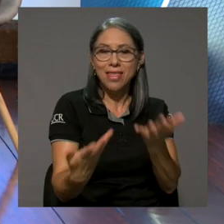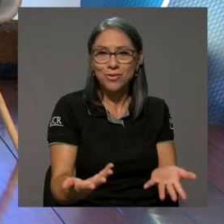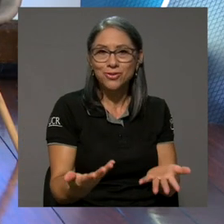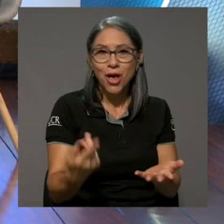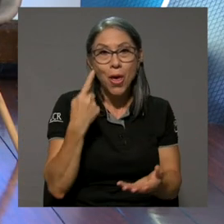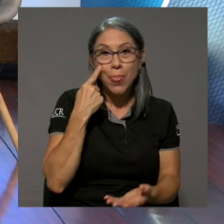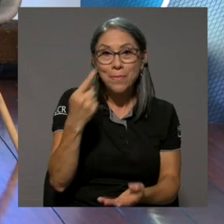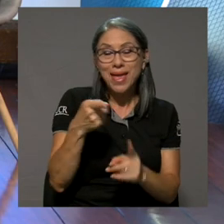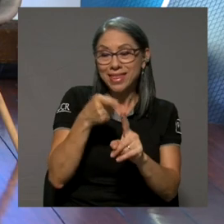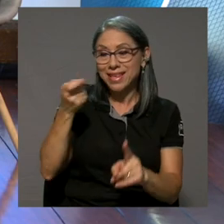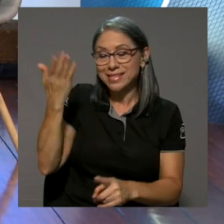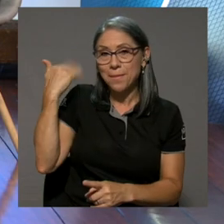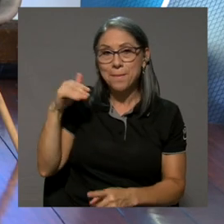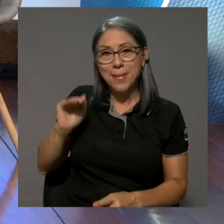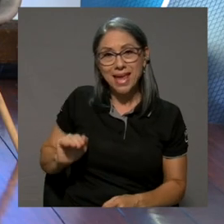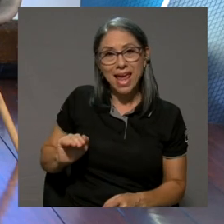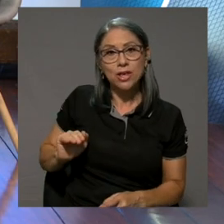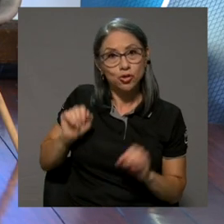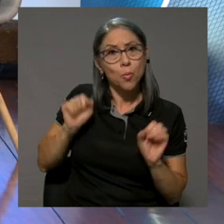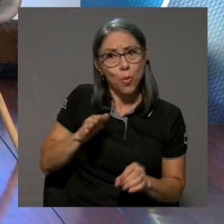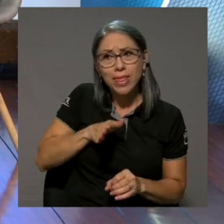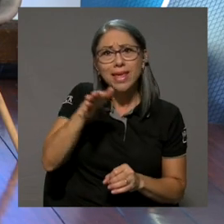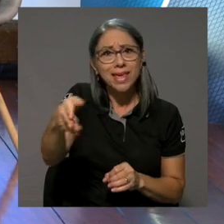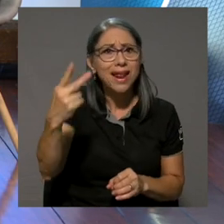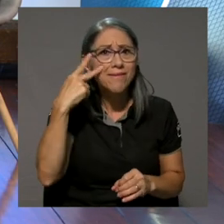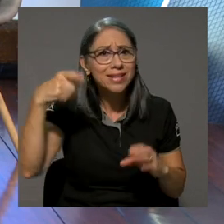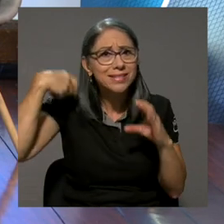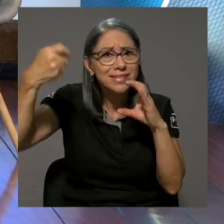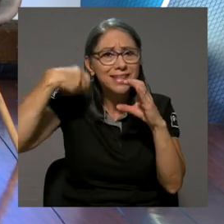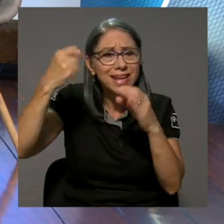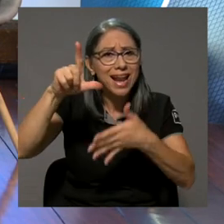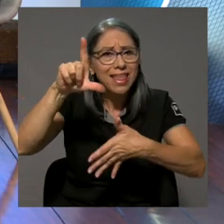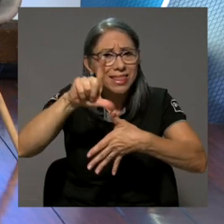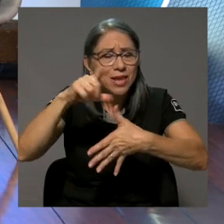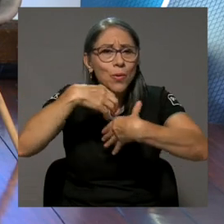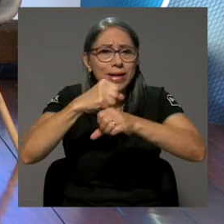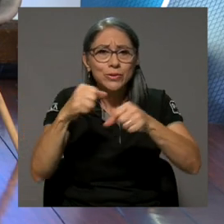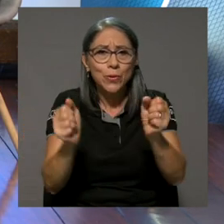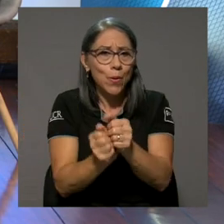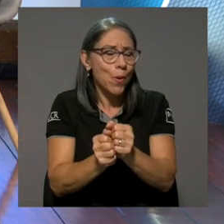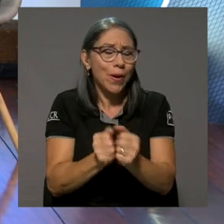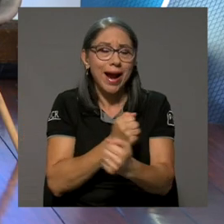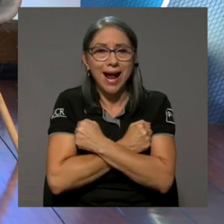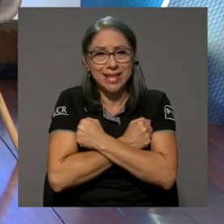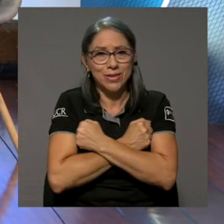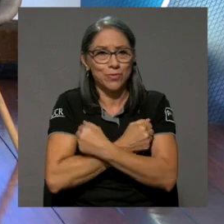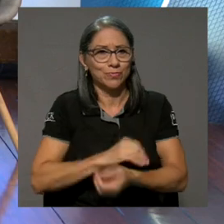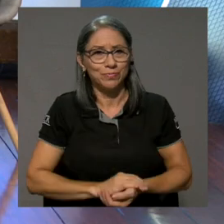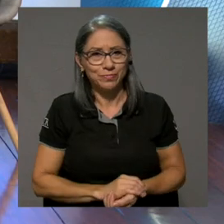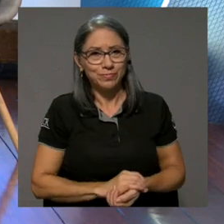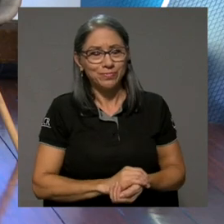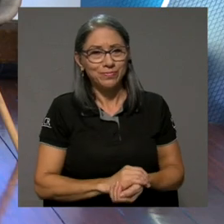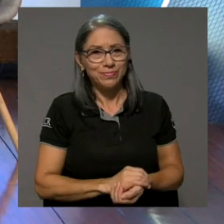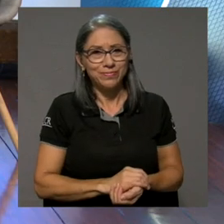pequeños pueden ir a ver cine latino hecho con mucho cariño.